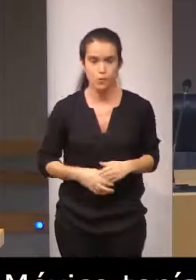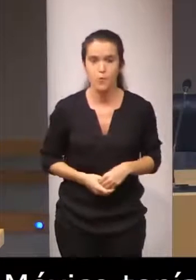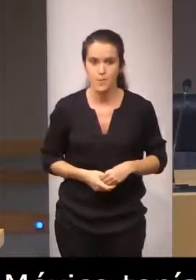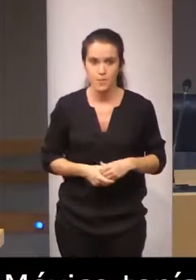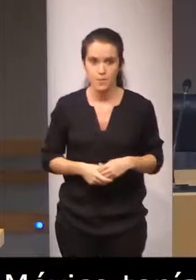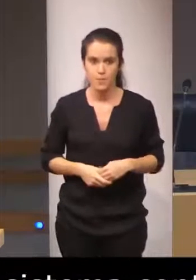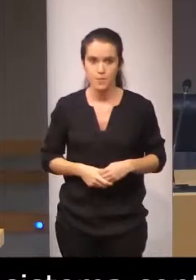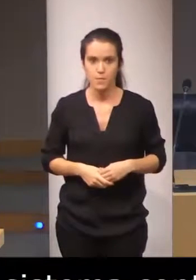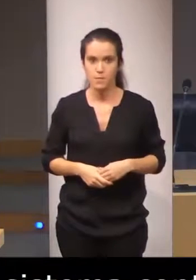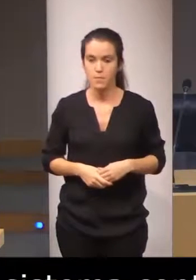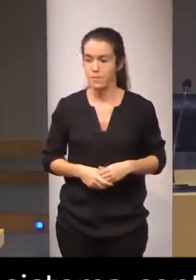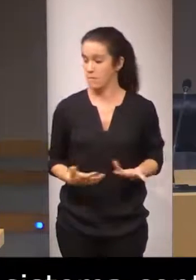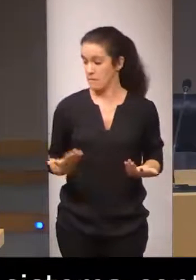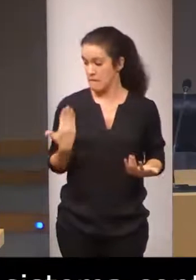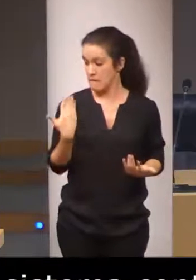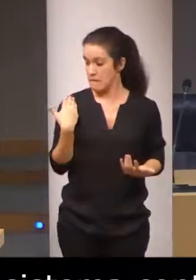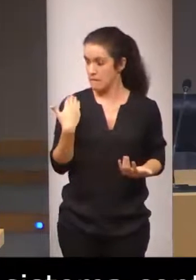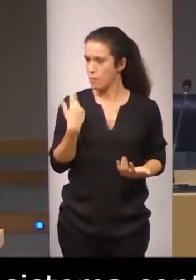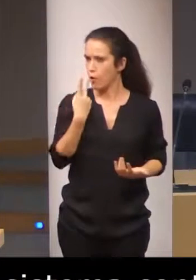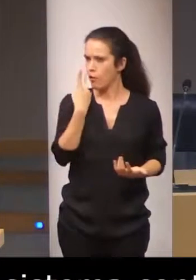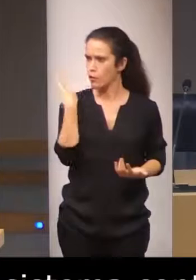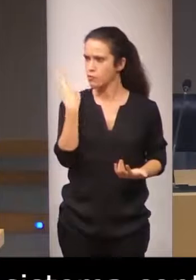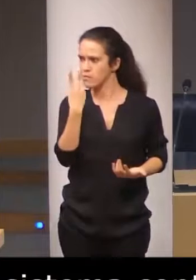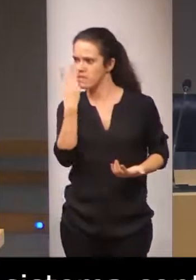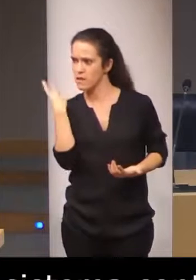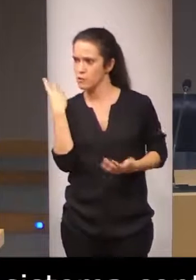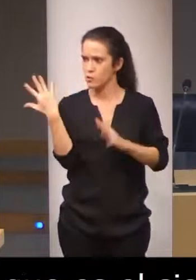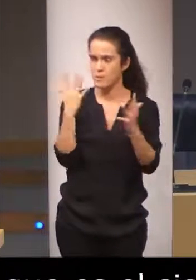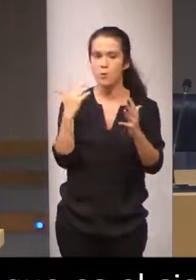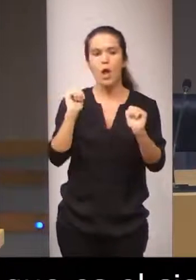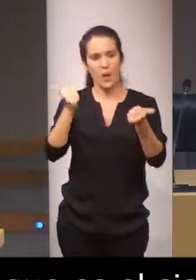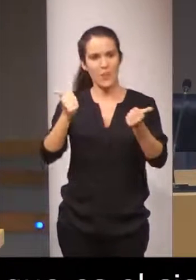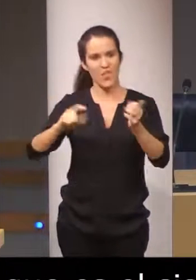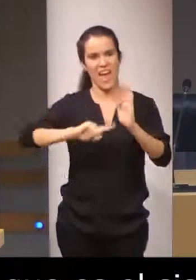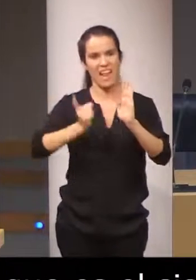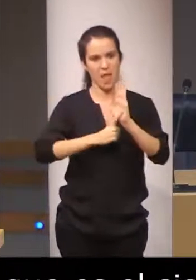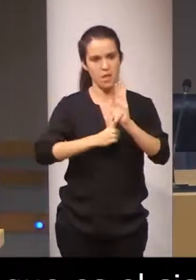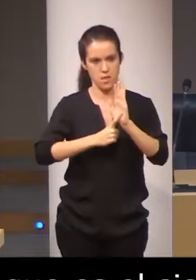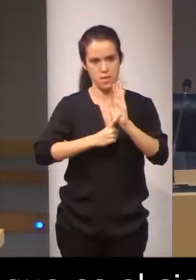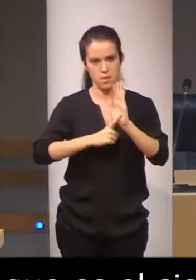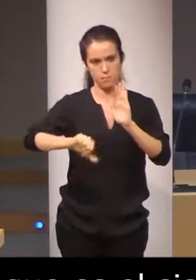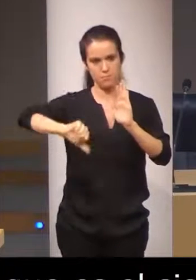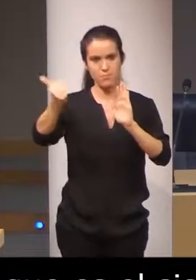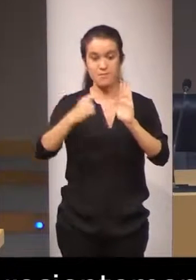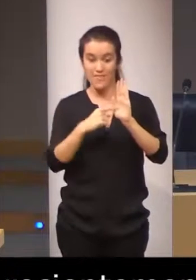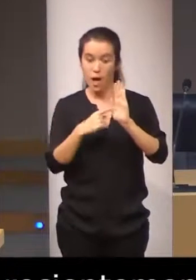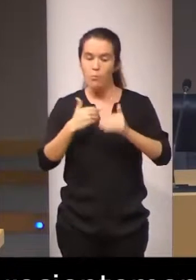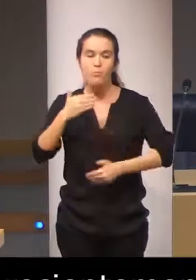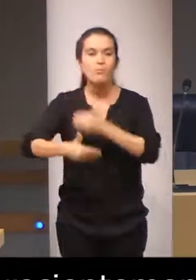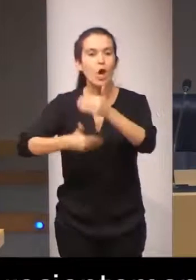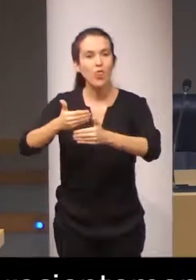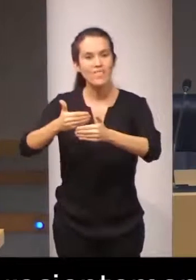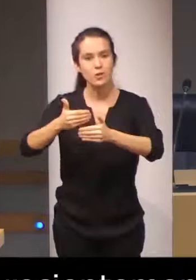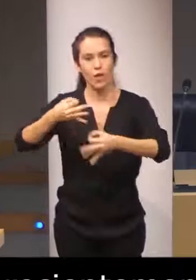y muy recientemente hace dos o tres años se promulgó una ley por la que se modifica el proceso penal